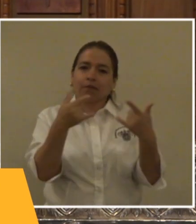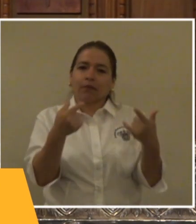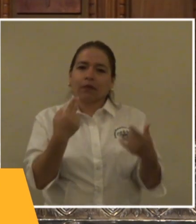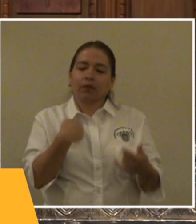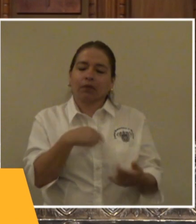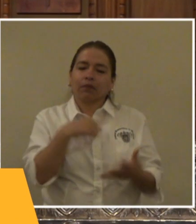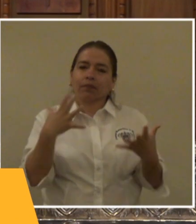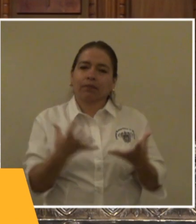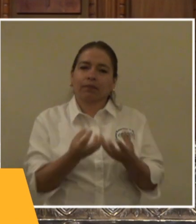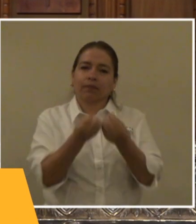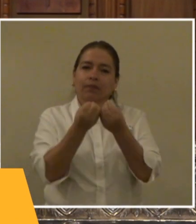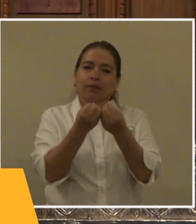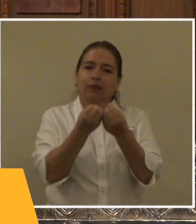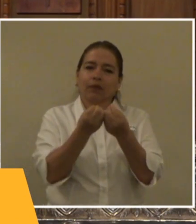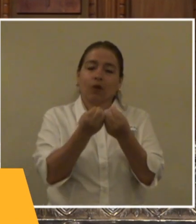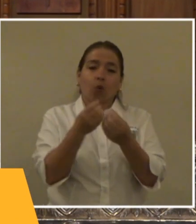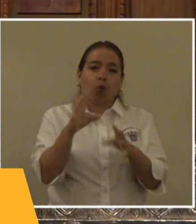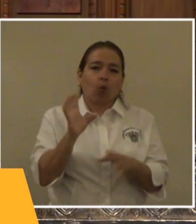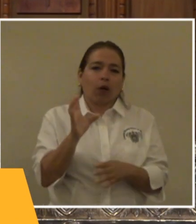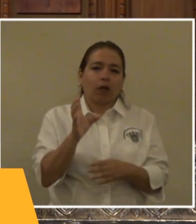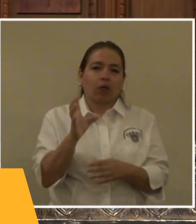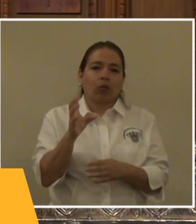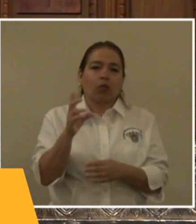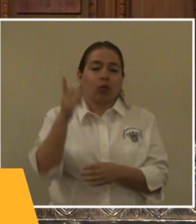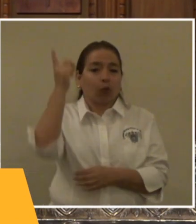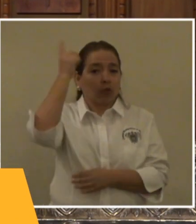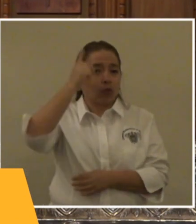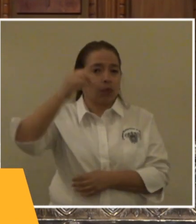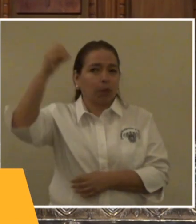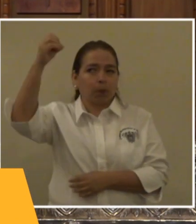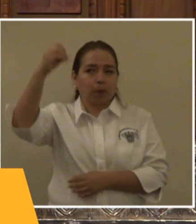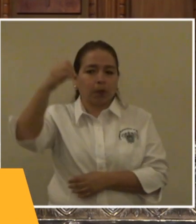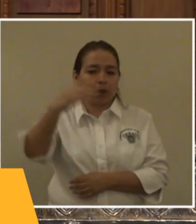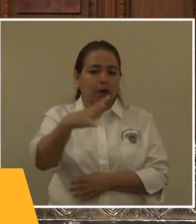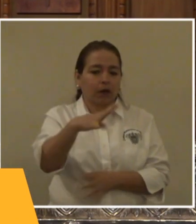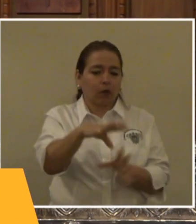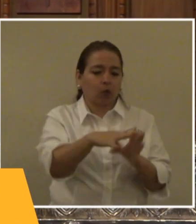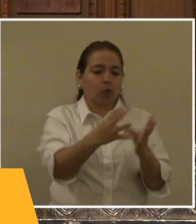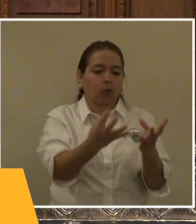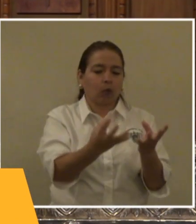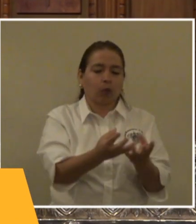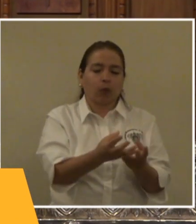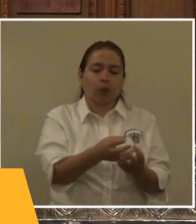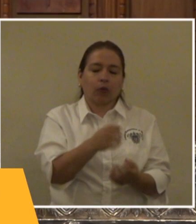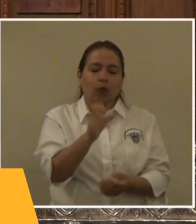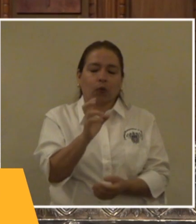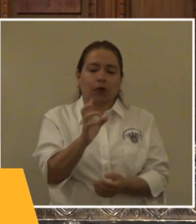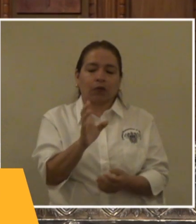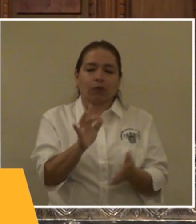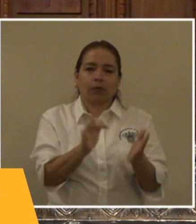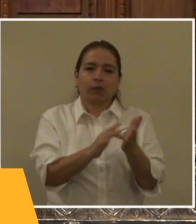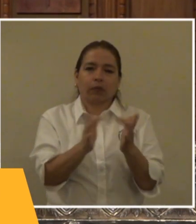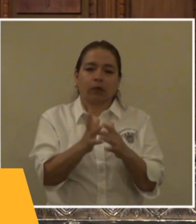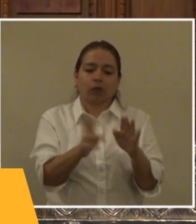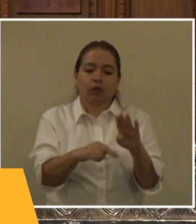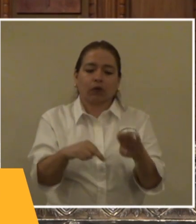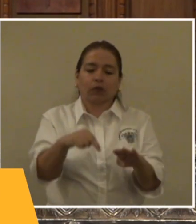desde la creación hasta la resurrección del Señor Jesús.